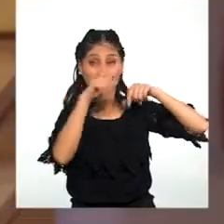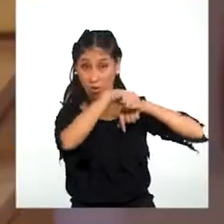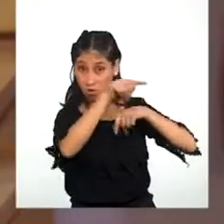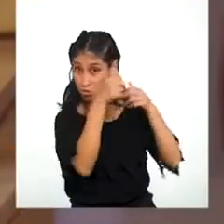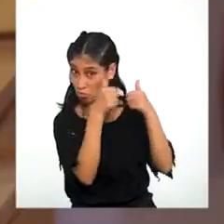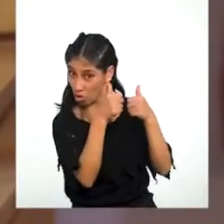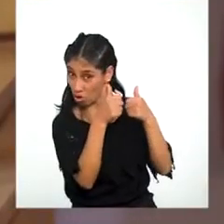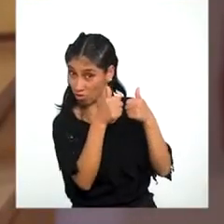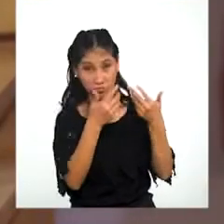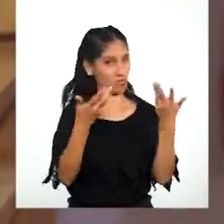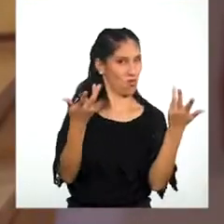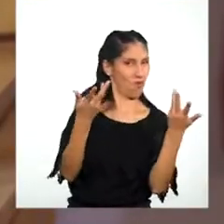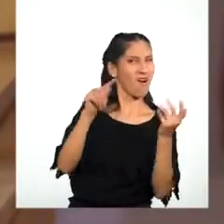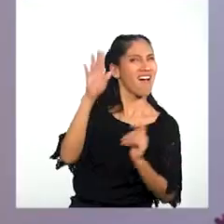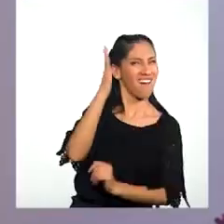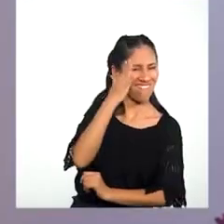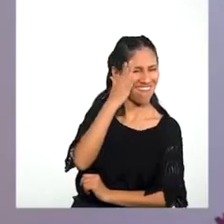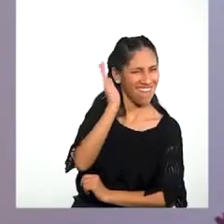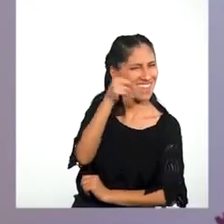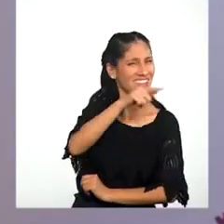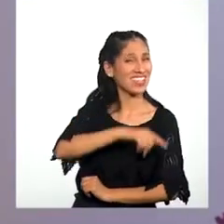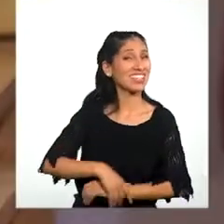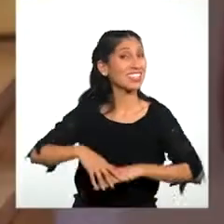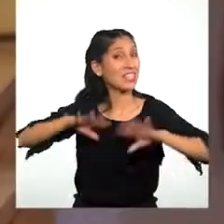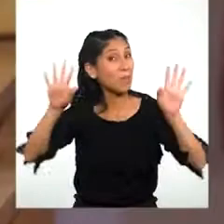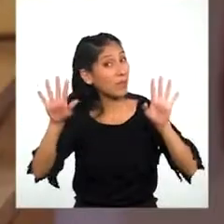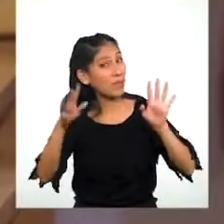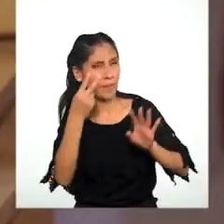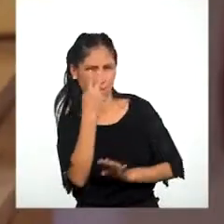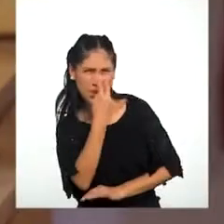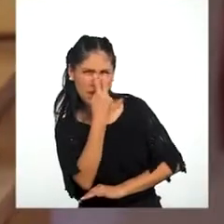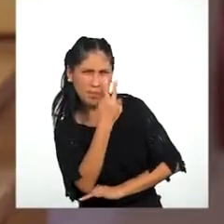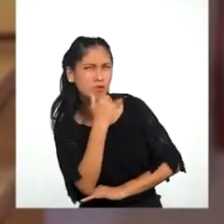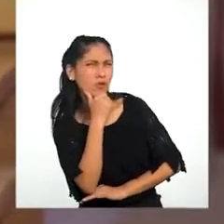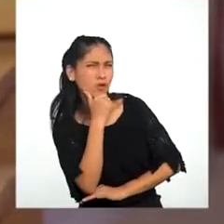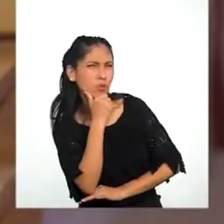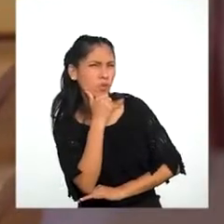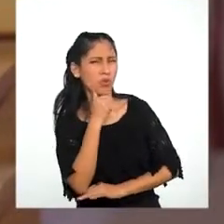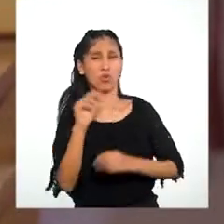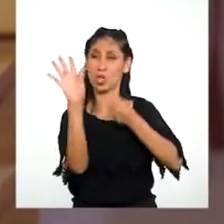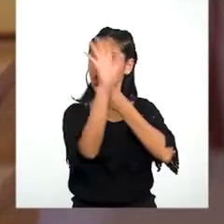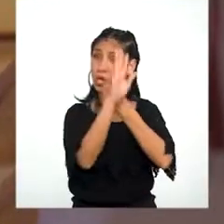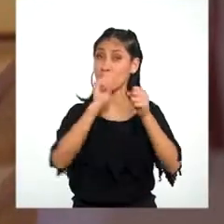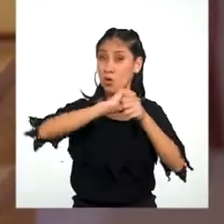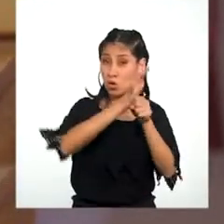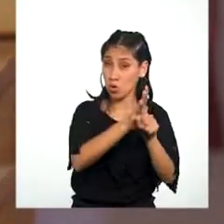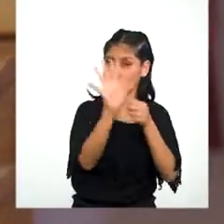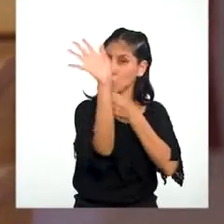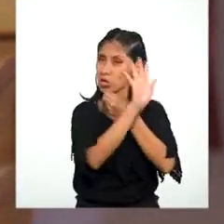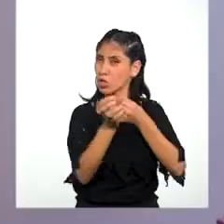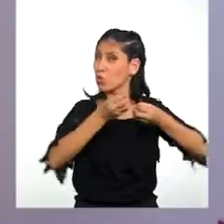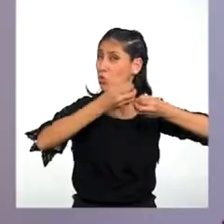¡Ya sé! ¿Y si investigamos Cómo podemos protegernos bien Del coronavirus?